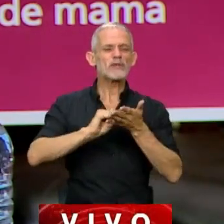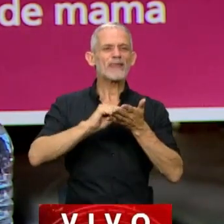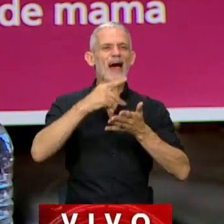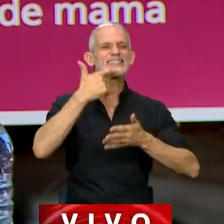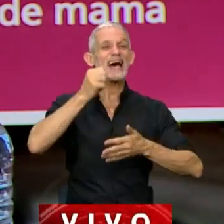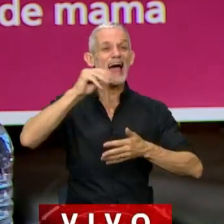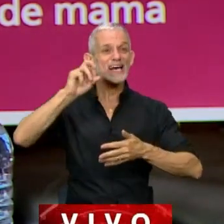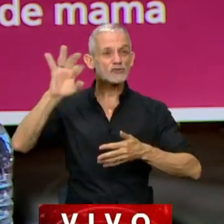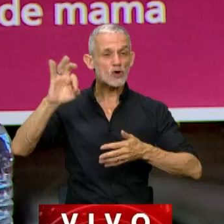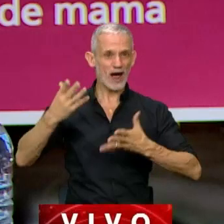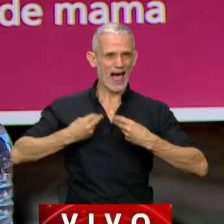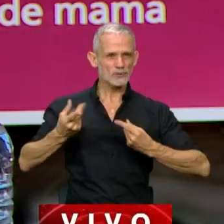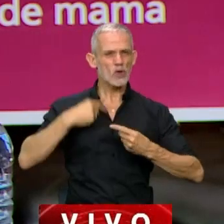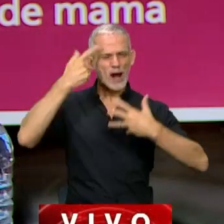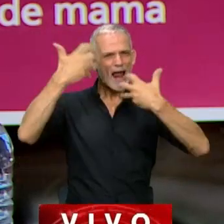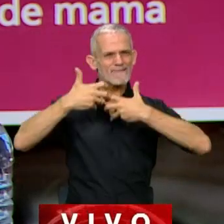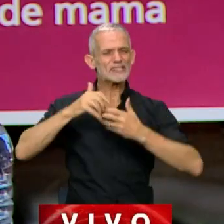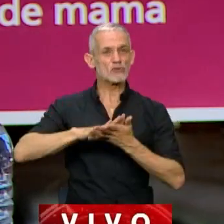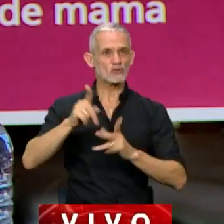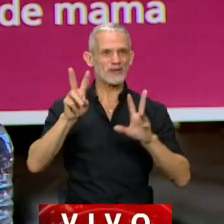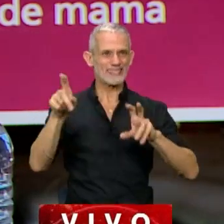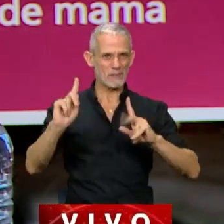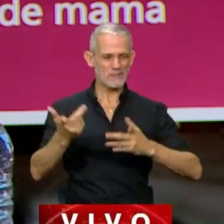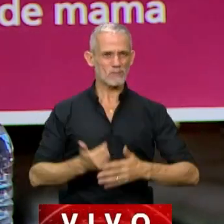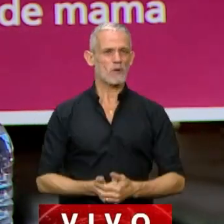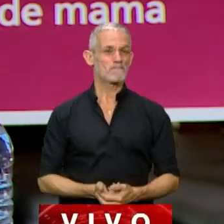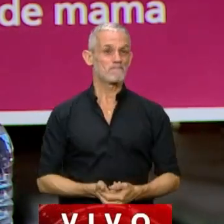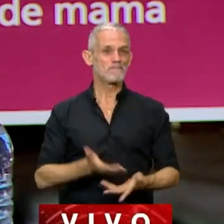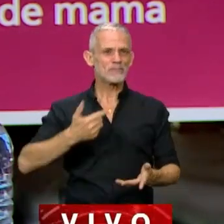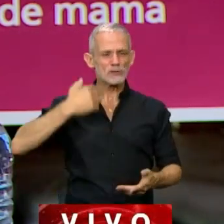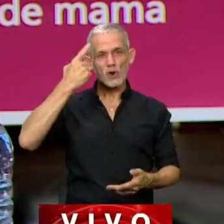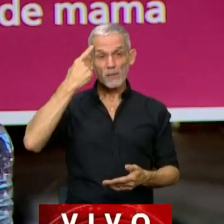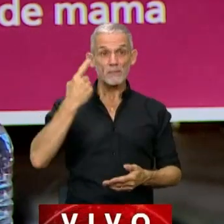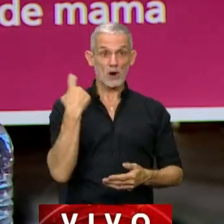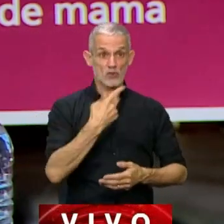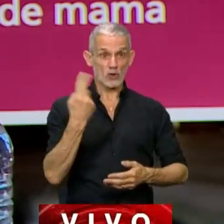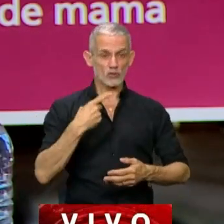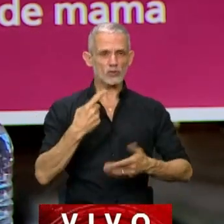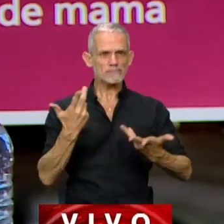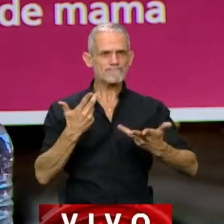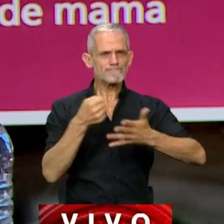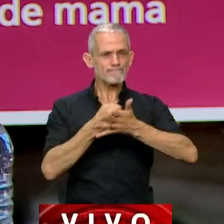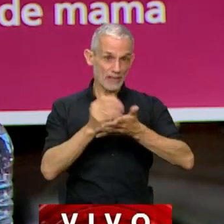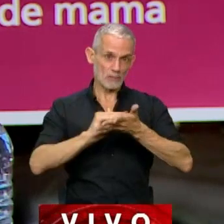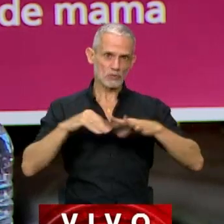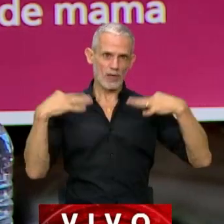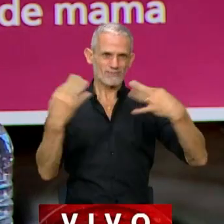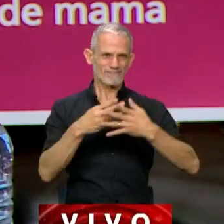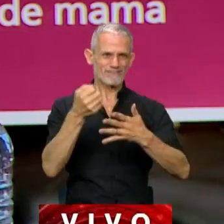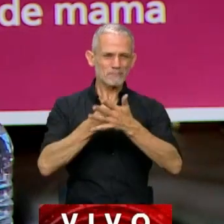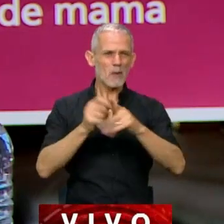Zaracho, que nos ayudó, una reflexión al respecto. Y yo creo que nosotros, como militantes políticos que somos,